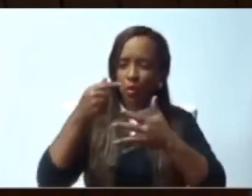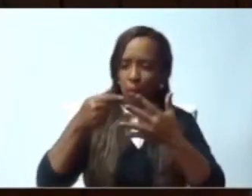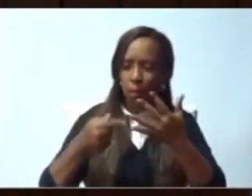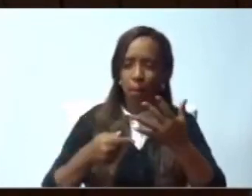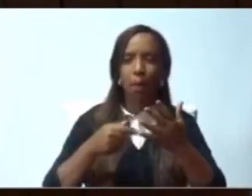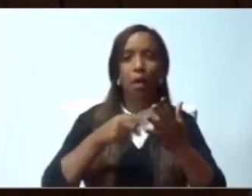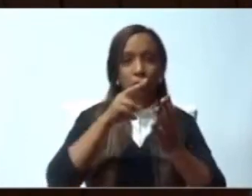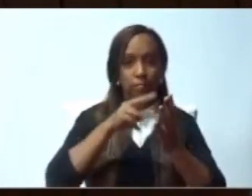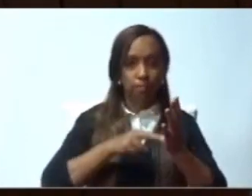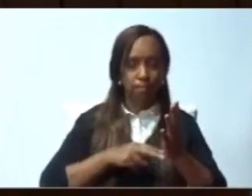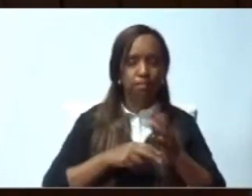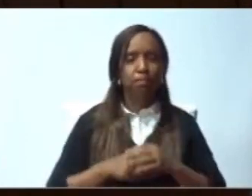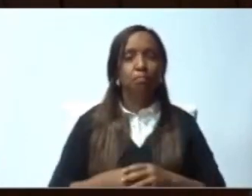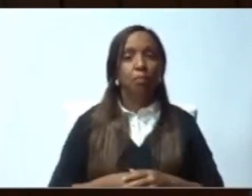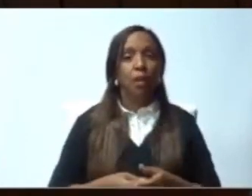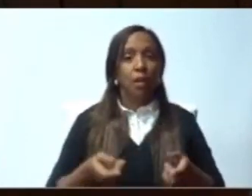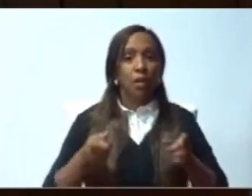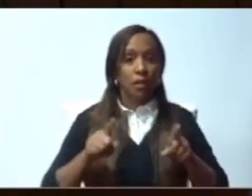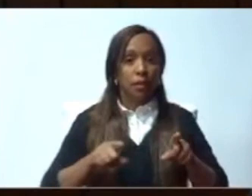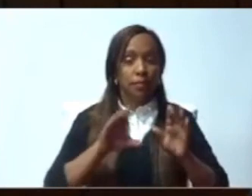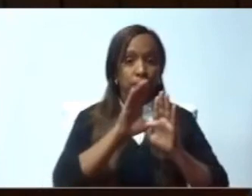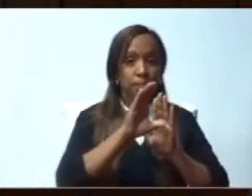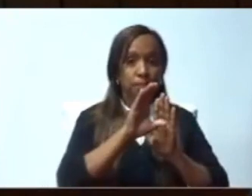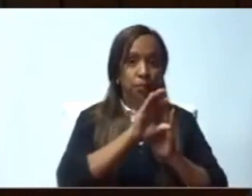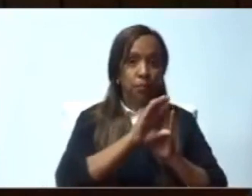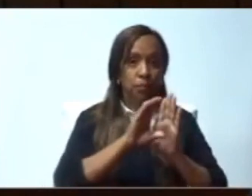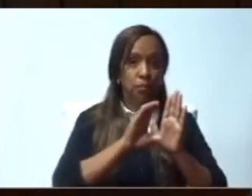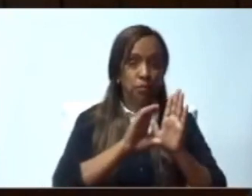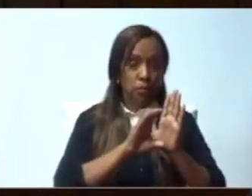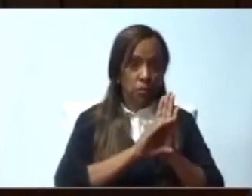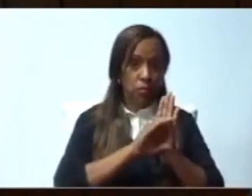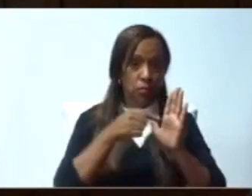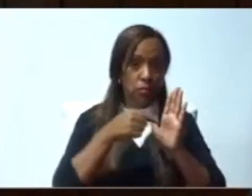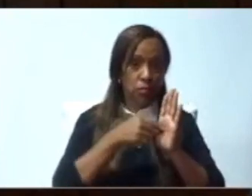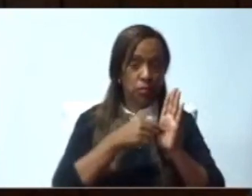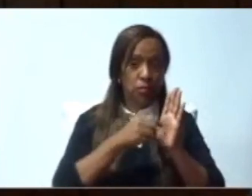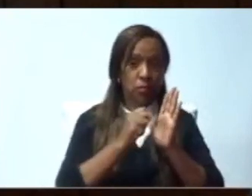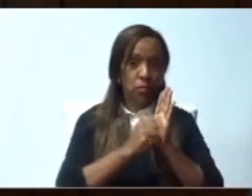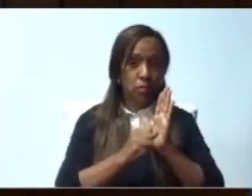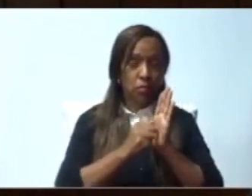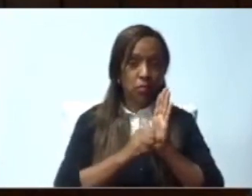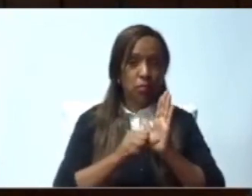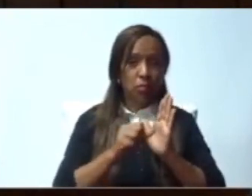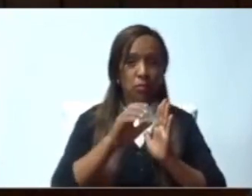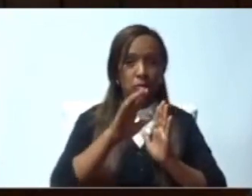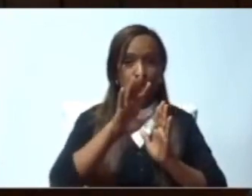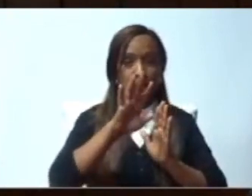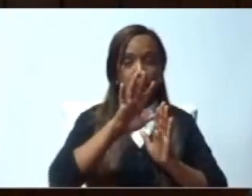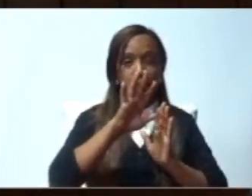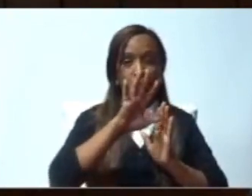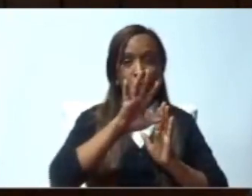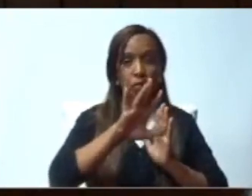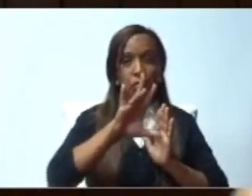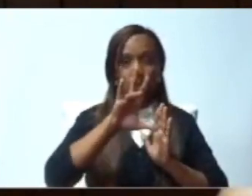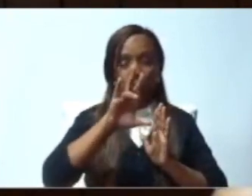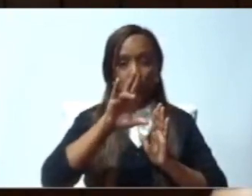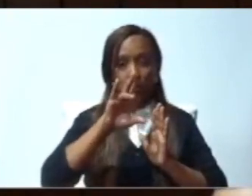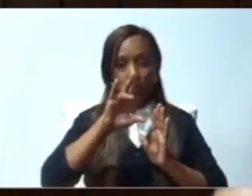República Dominicana, los poderes públicos aplicarán políticas especiales para